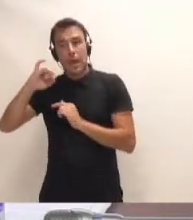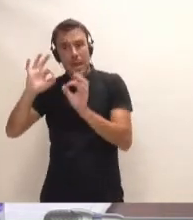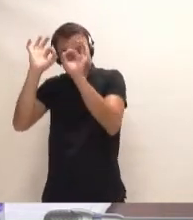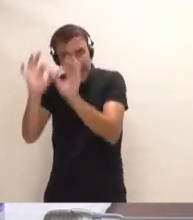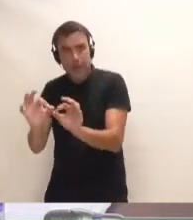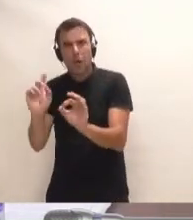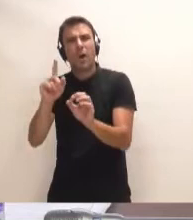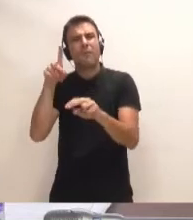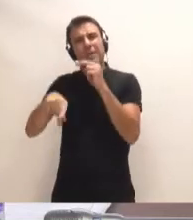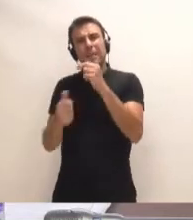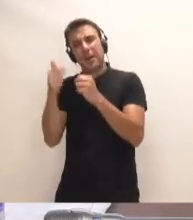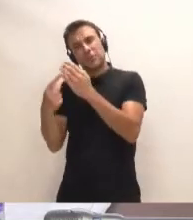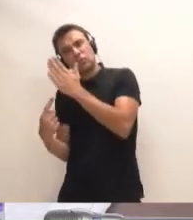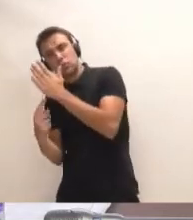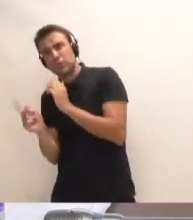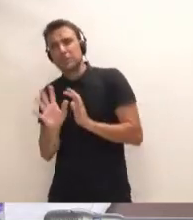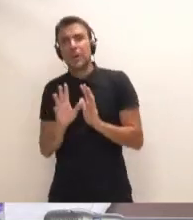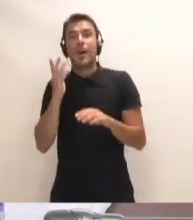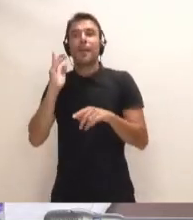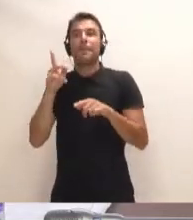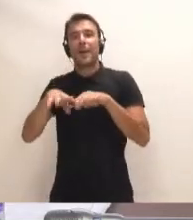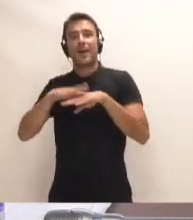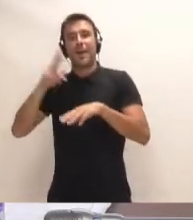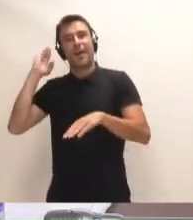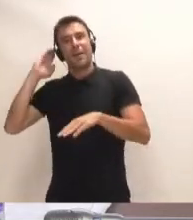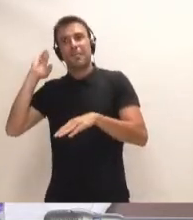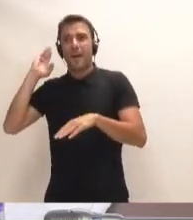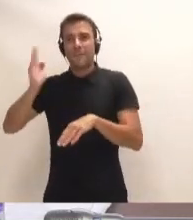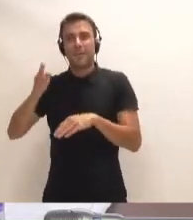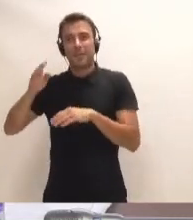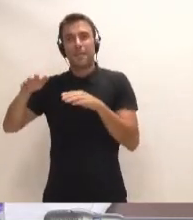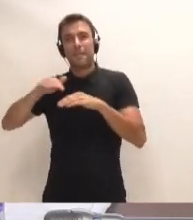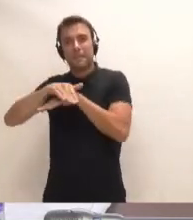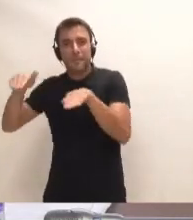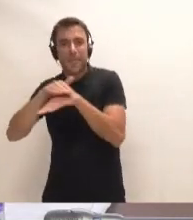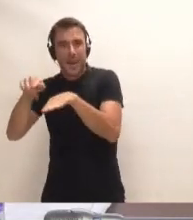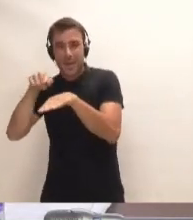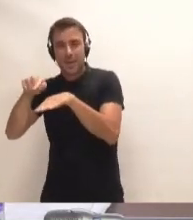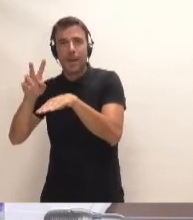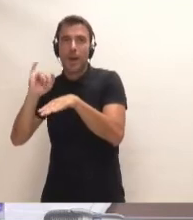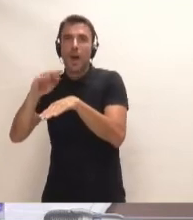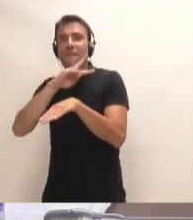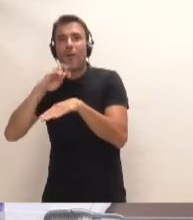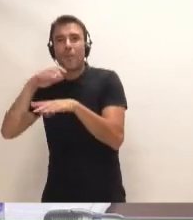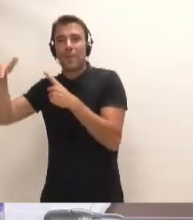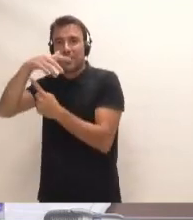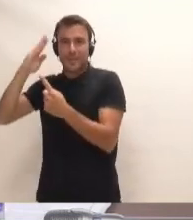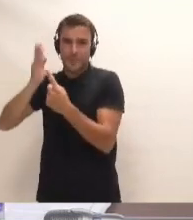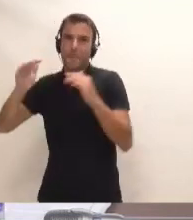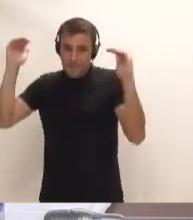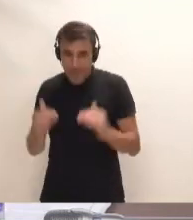poquito más al sur, con lo que solo afectaría menos playas que tienen valor medioambiental.